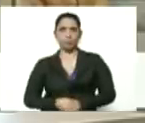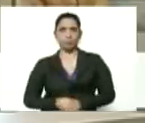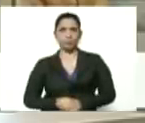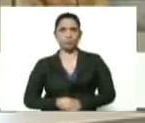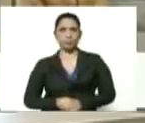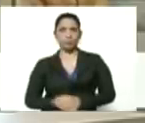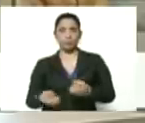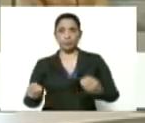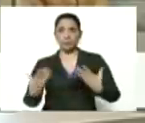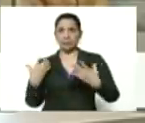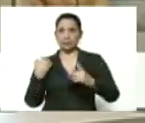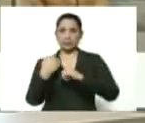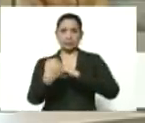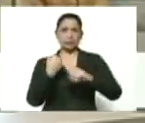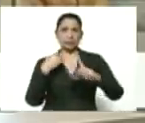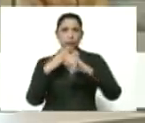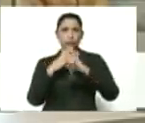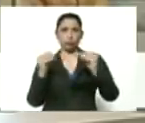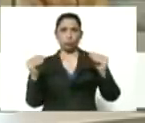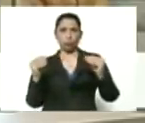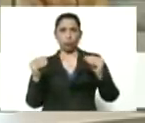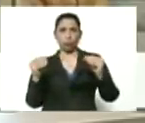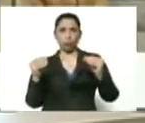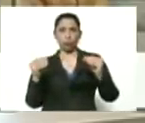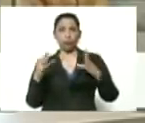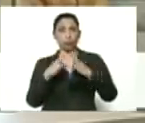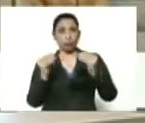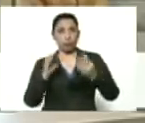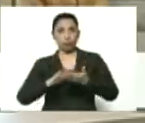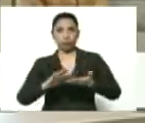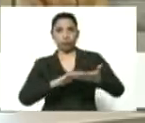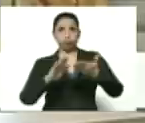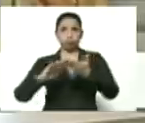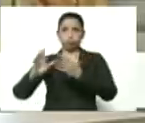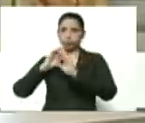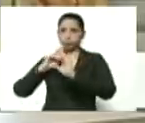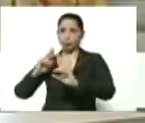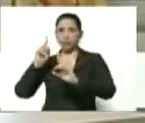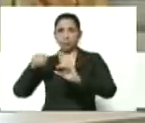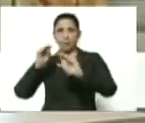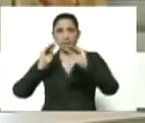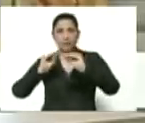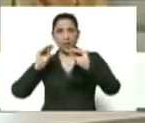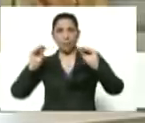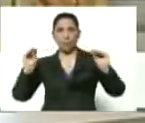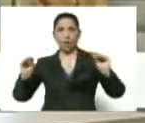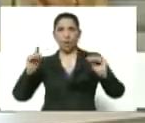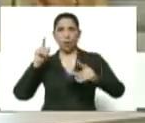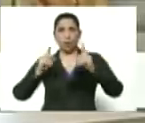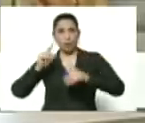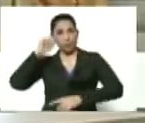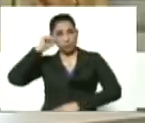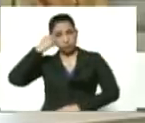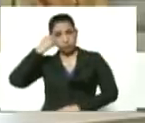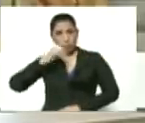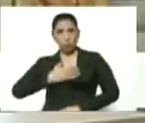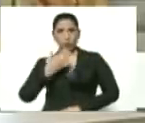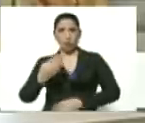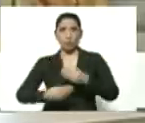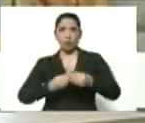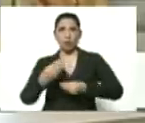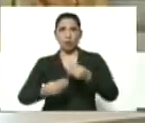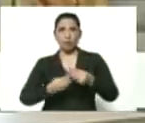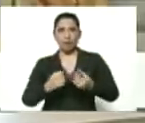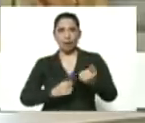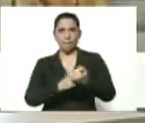la pandemia nos golpea a todos y todos respondemos, y le hago un llamado, si alguna reflexión pudiéramos hacer como